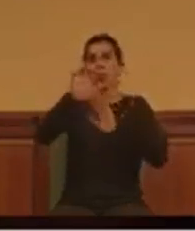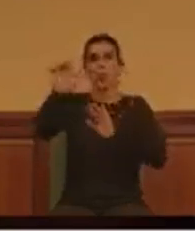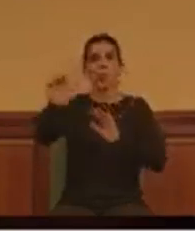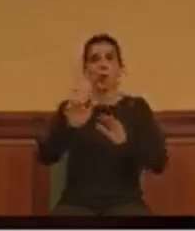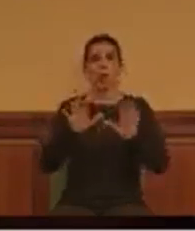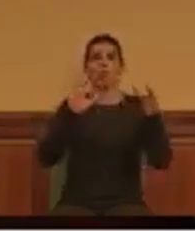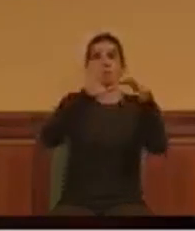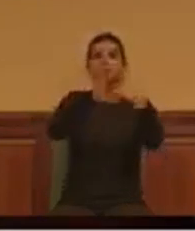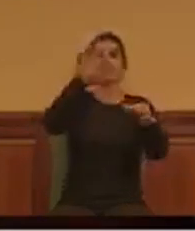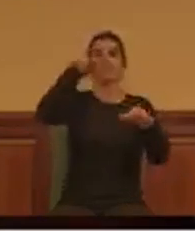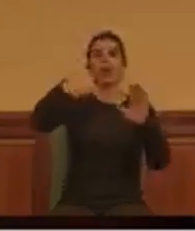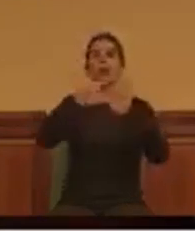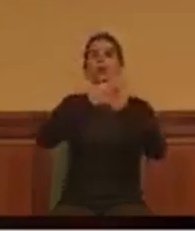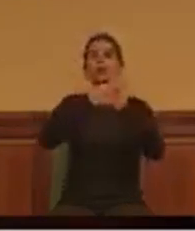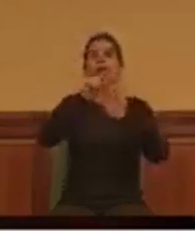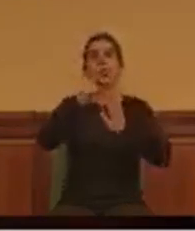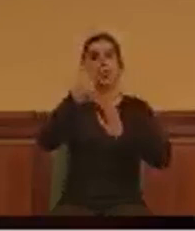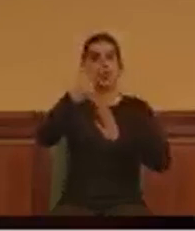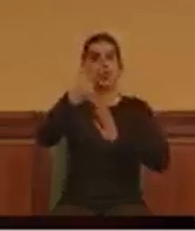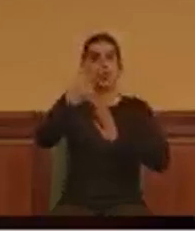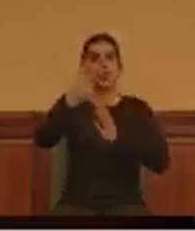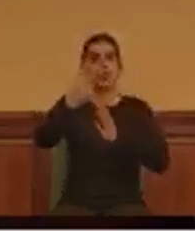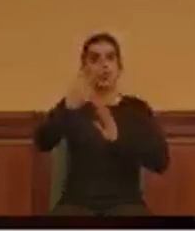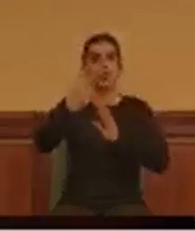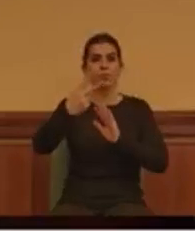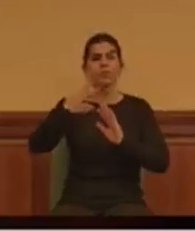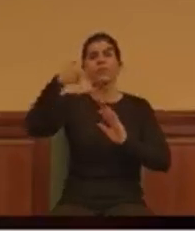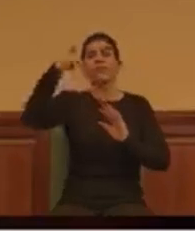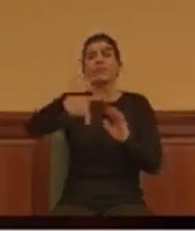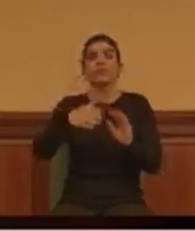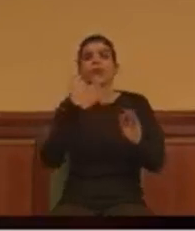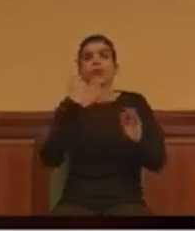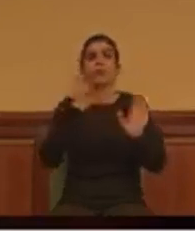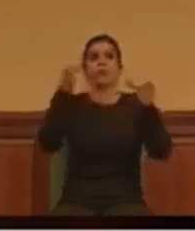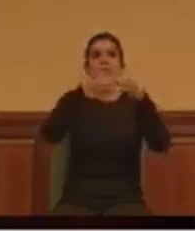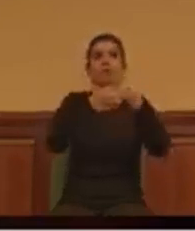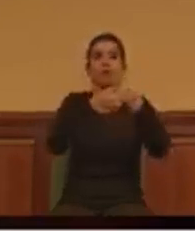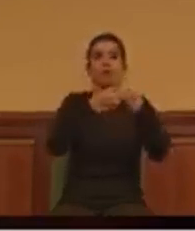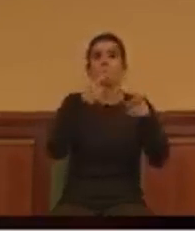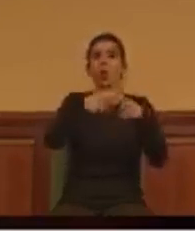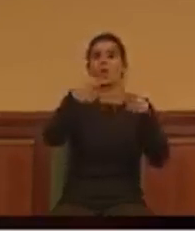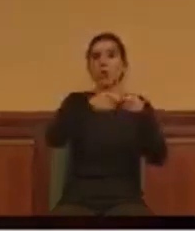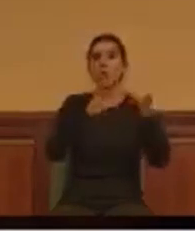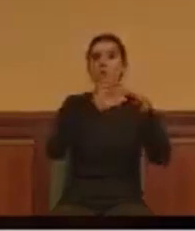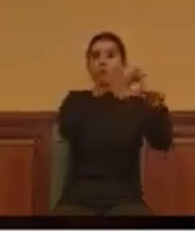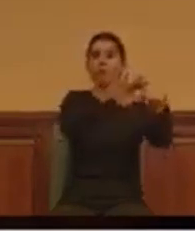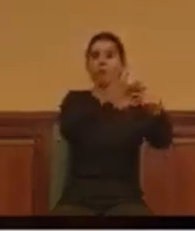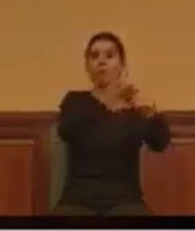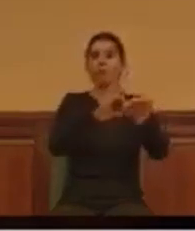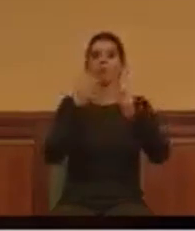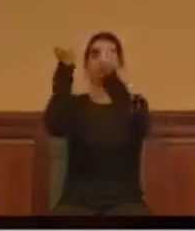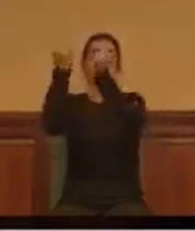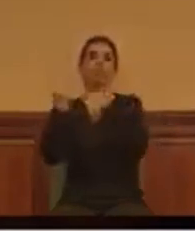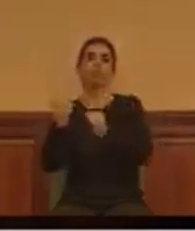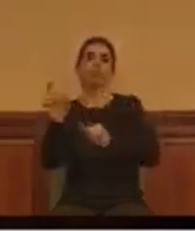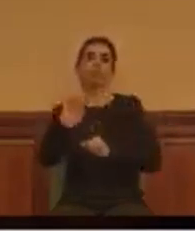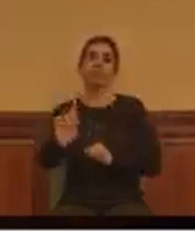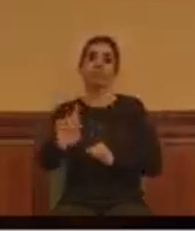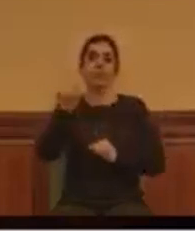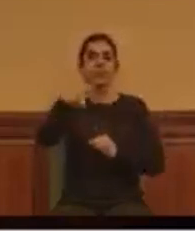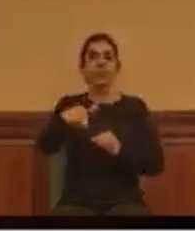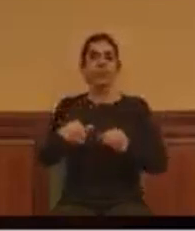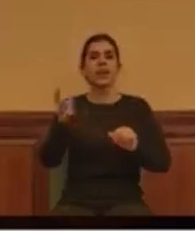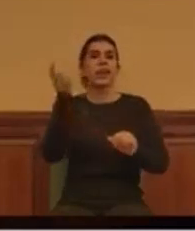segundo es más bien partidista, más que propio de una institución. No es esa la única